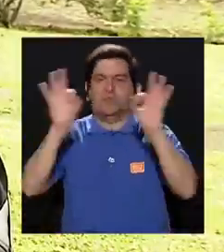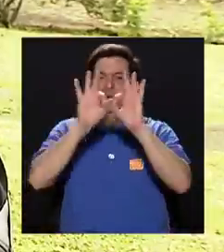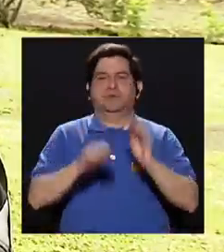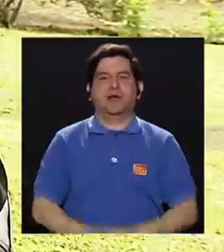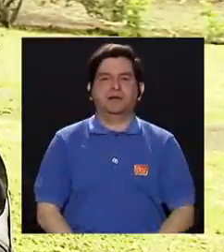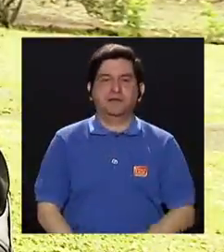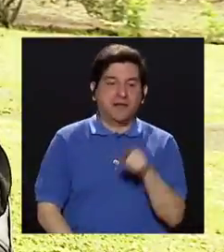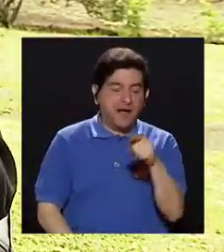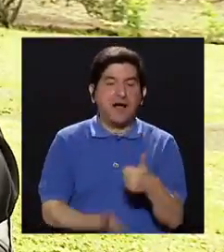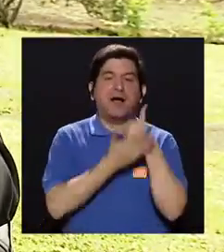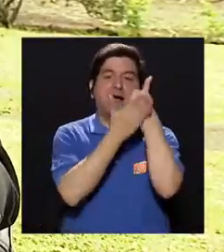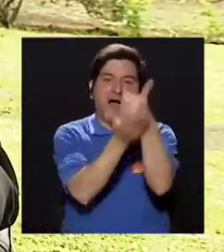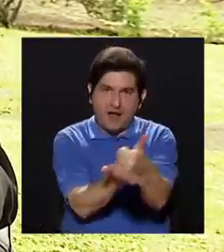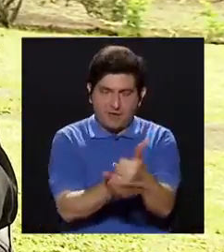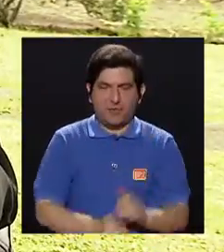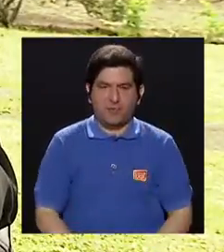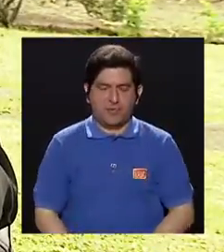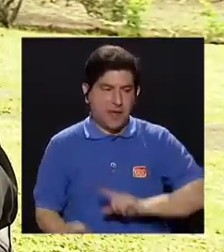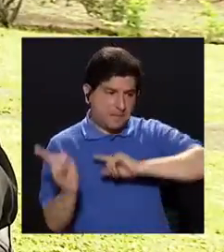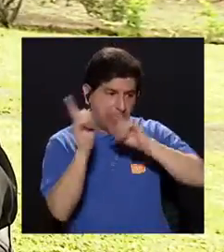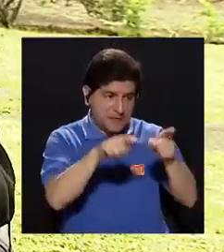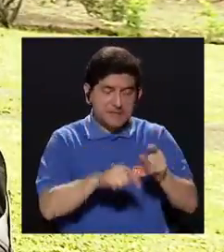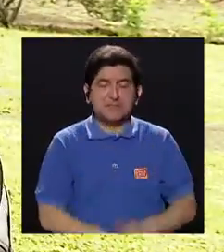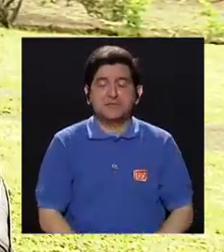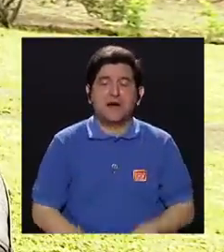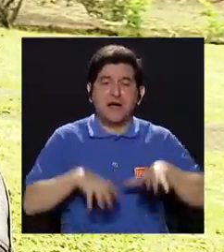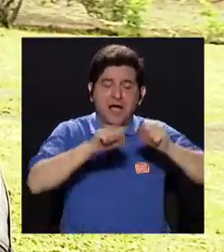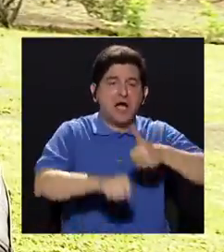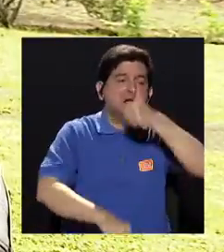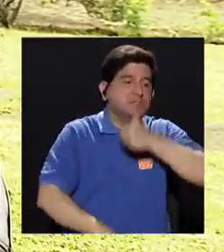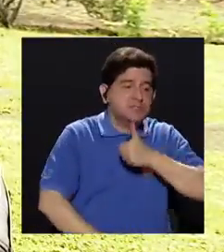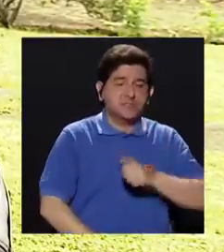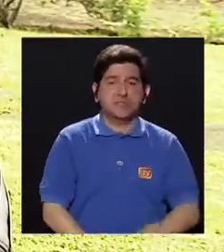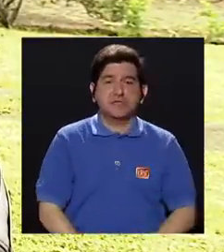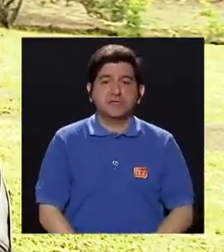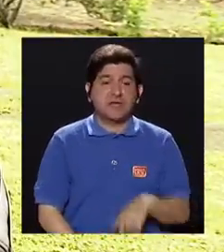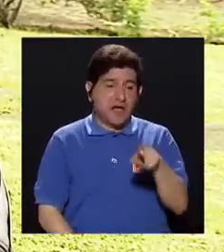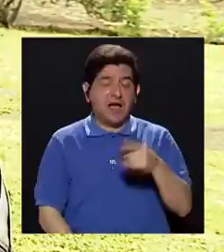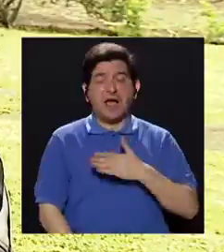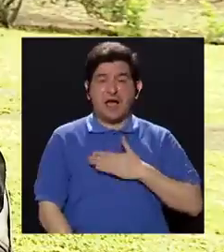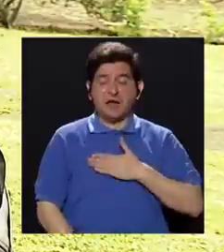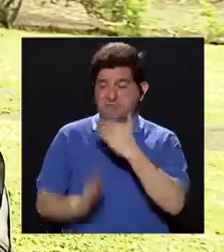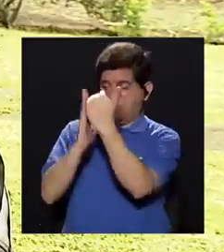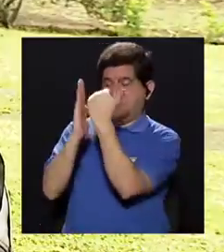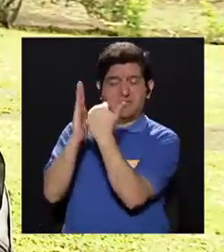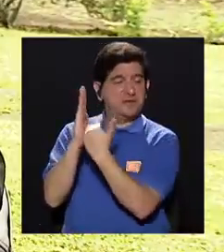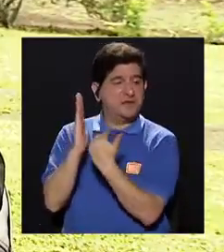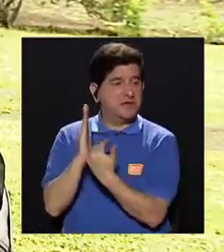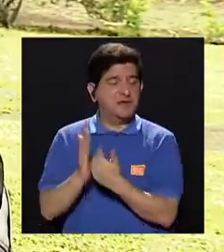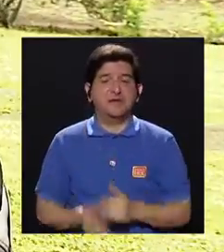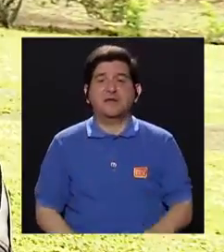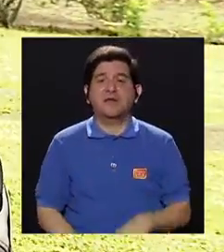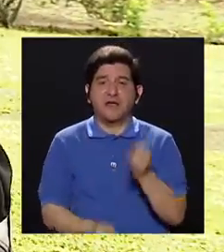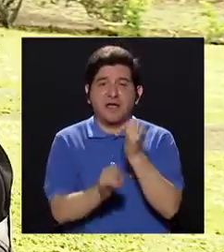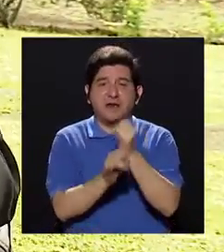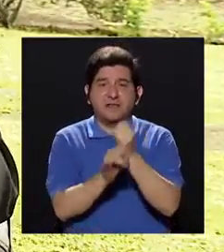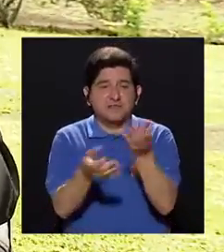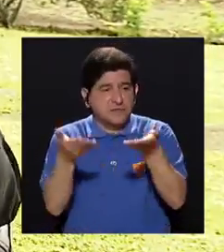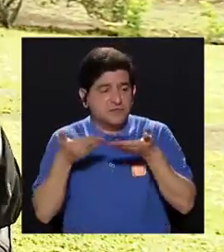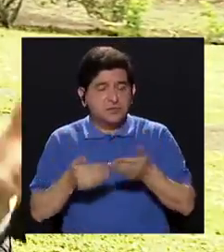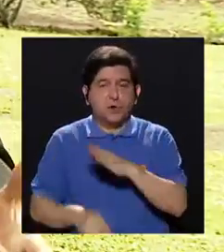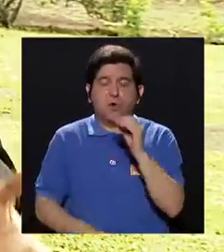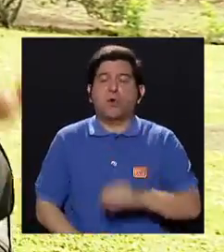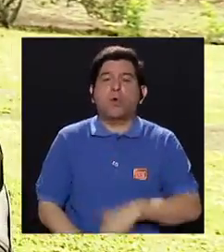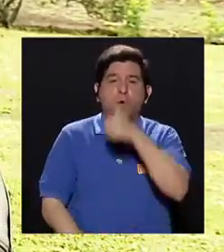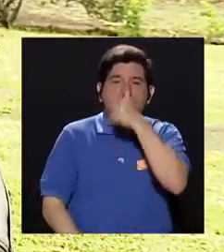así entonces ayudará. Cuando va a la consulta privada, vea, yo a la institución voy y me dan esto. O cuando va a la institución, dice, vea, en lo privado me